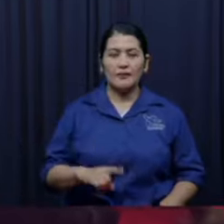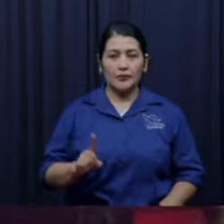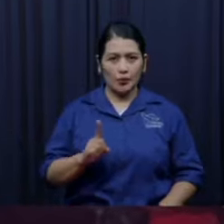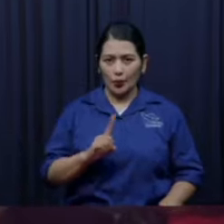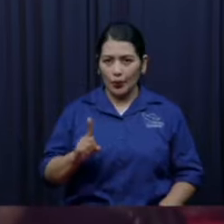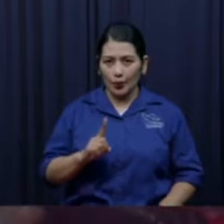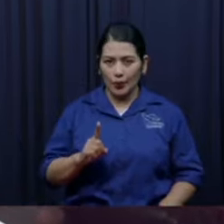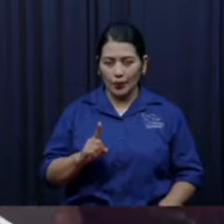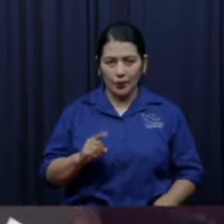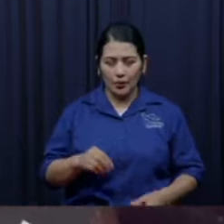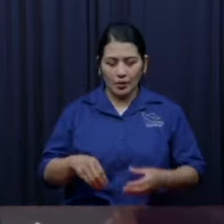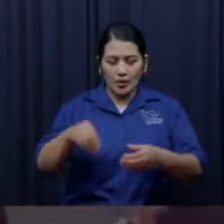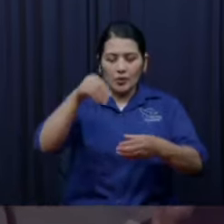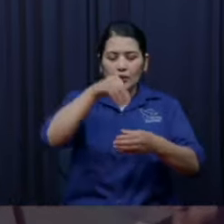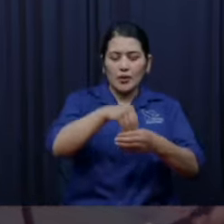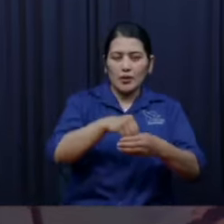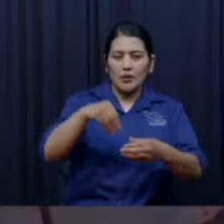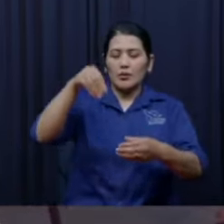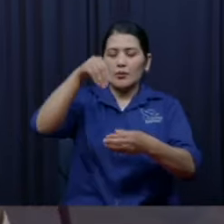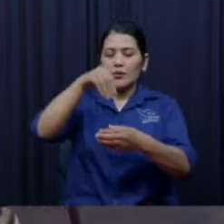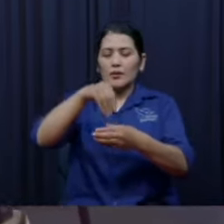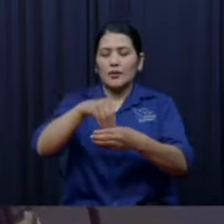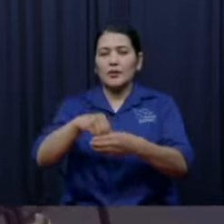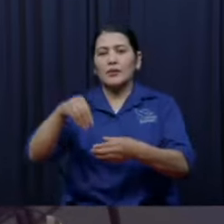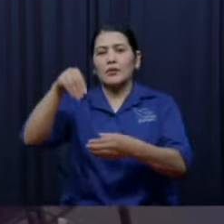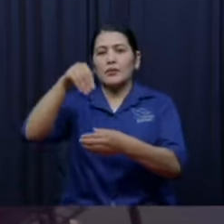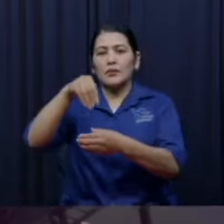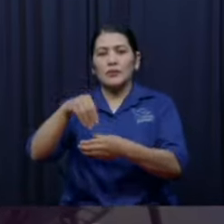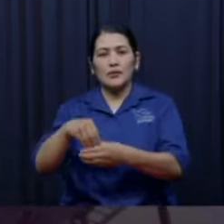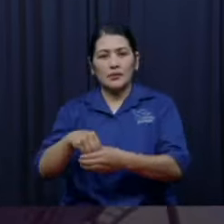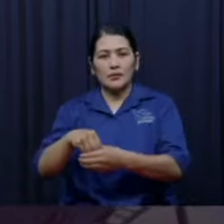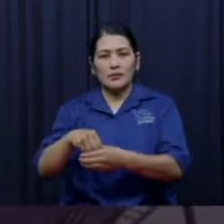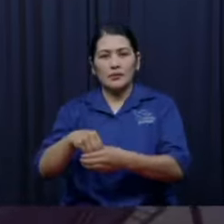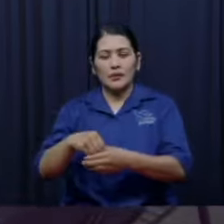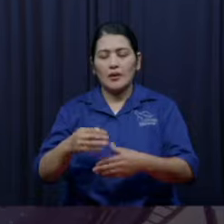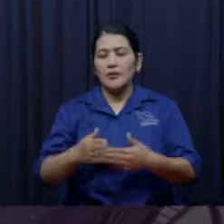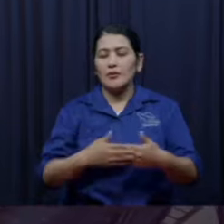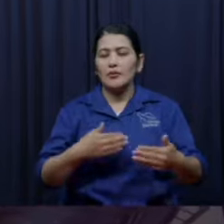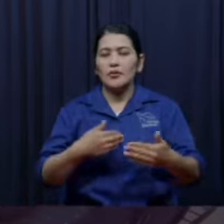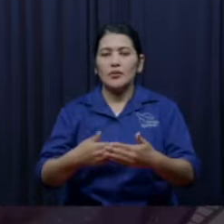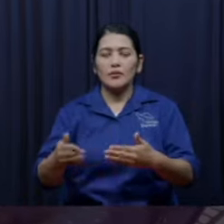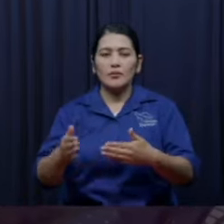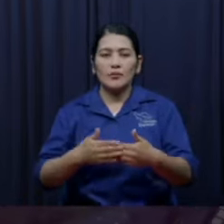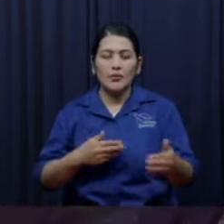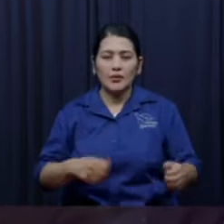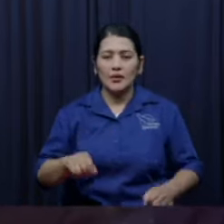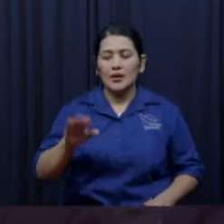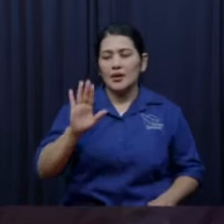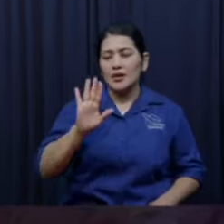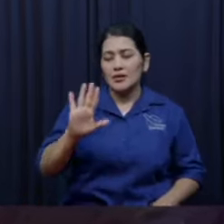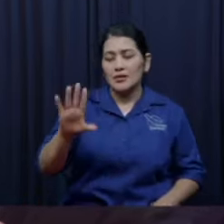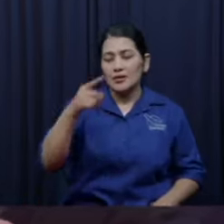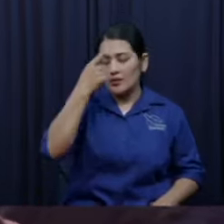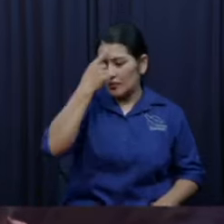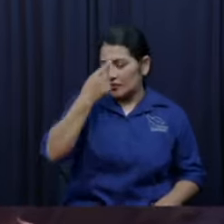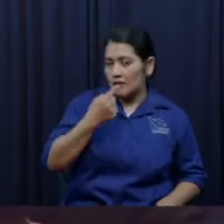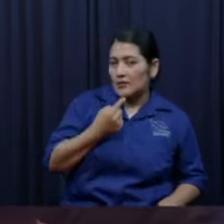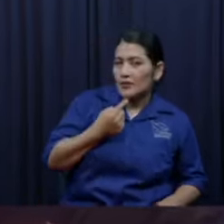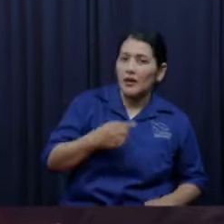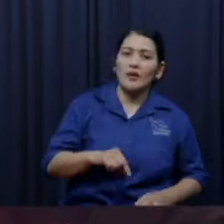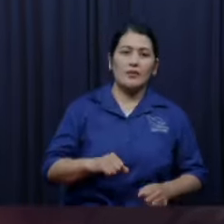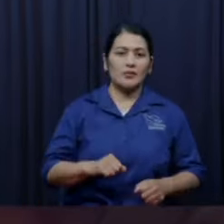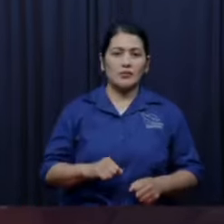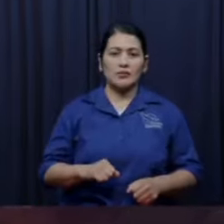pero las monedas de a uno seguramente los encontramos en la mesa de la sala en la mesa ahí se quedaron